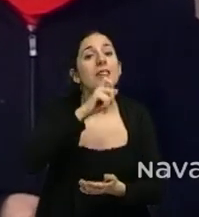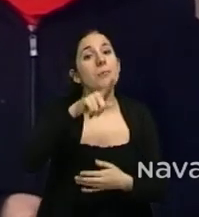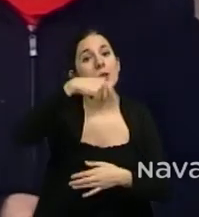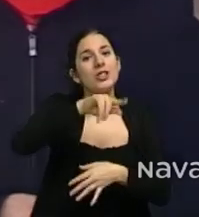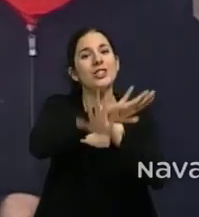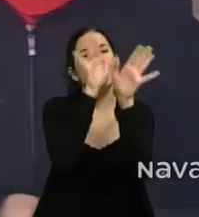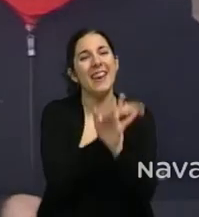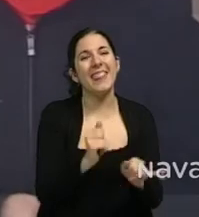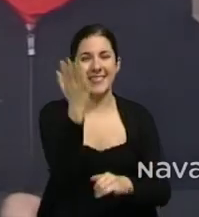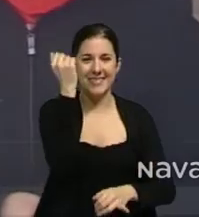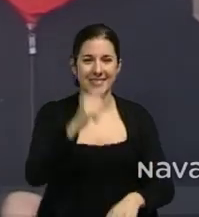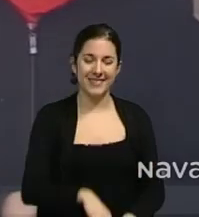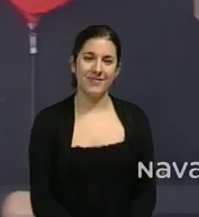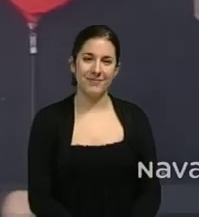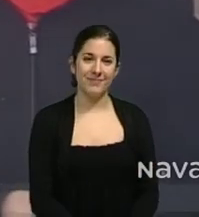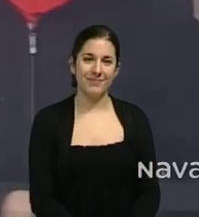felices. Adiós.